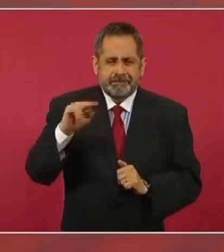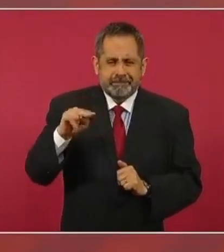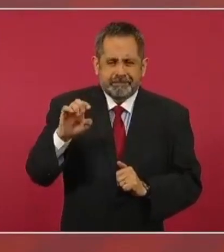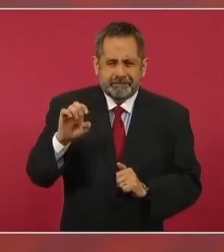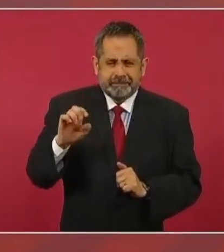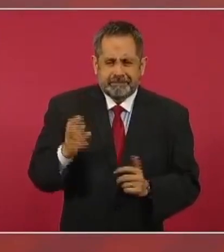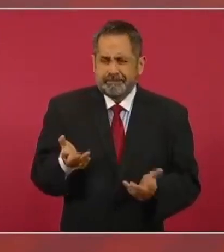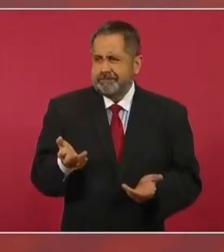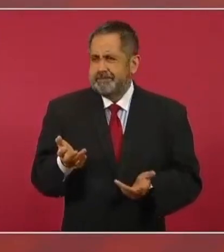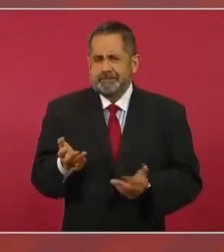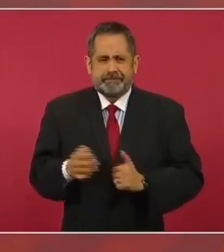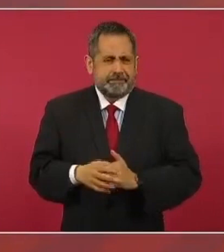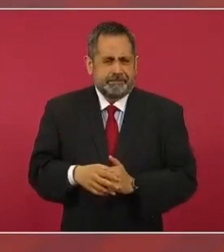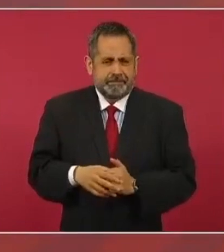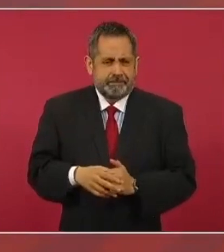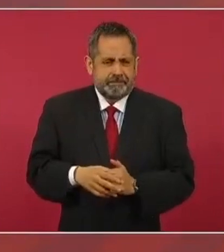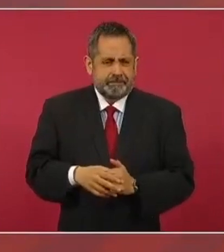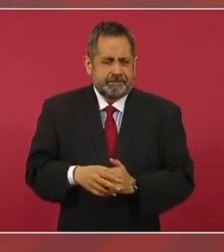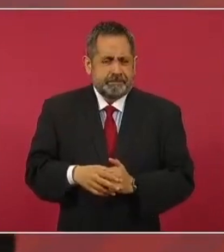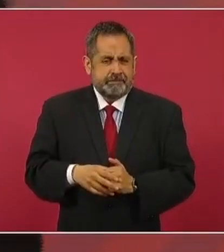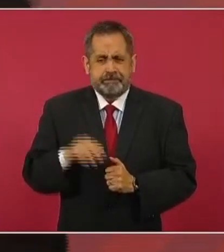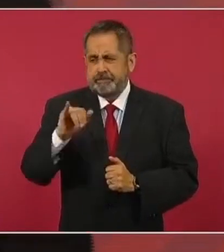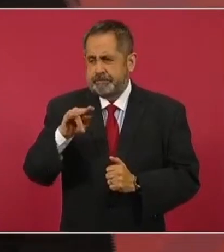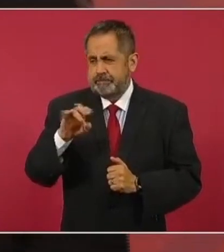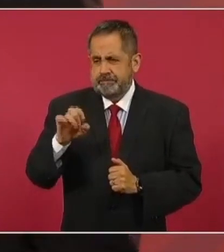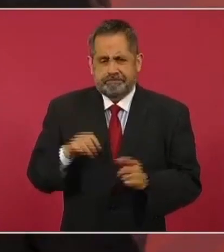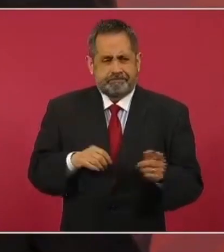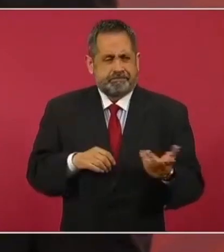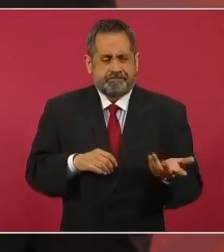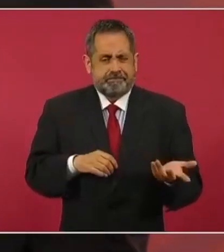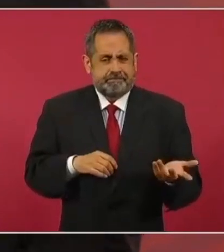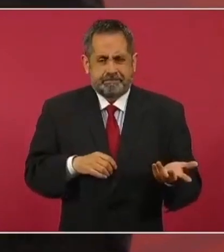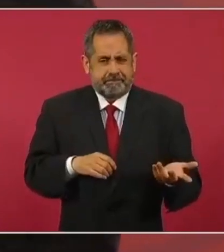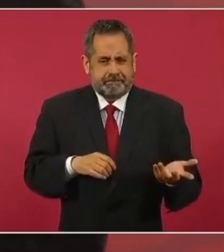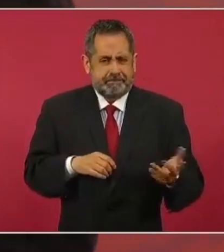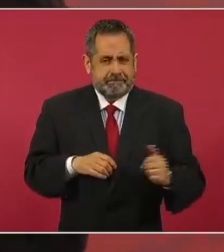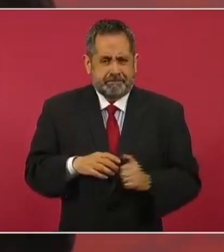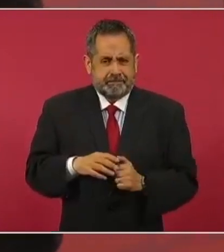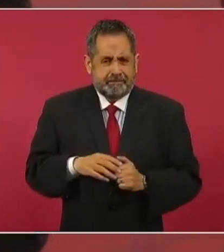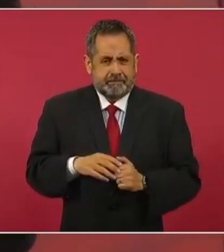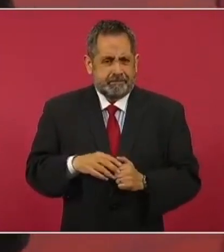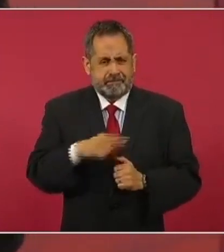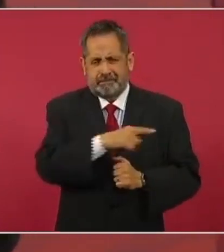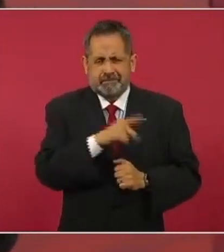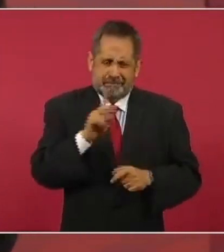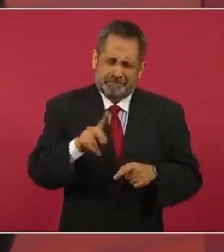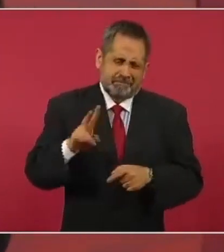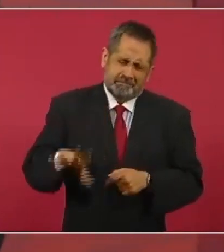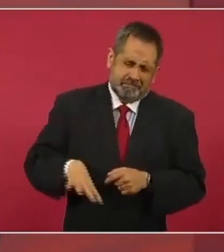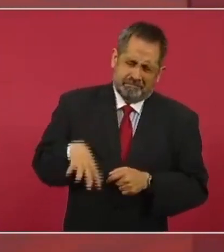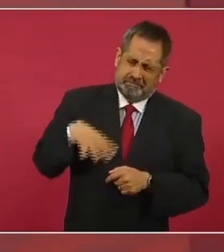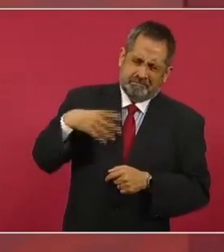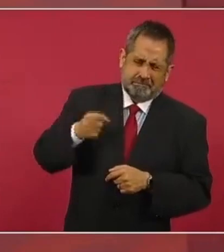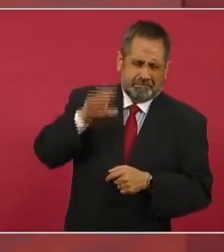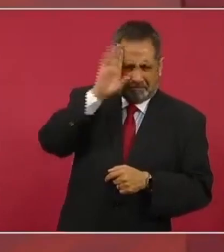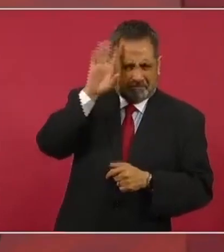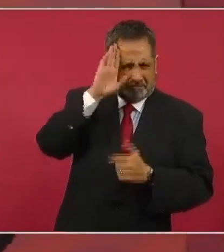son abusos, excesos.